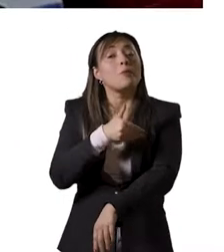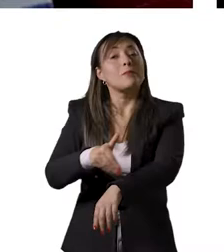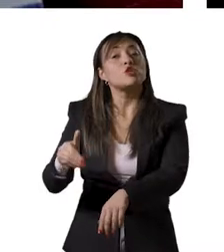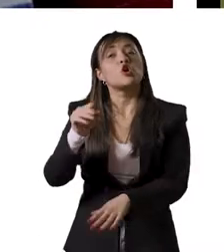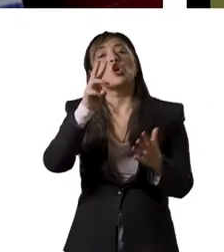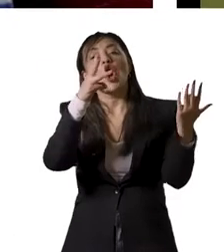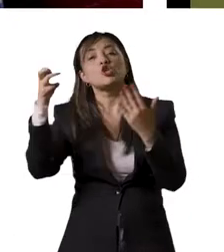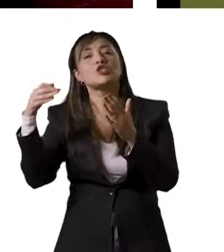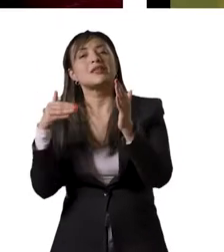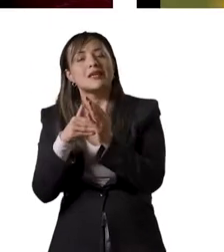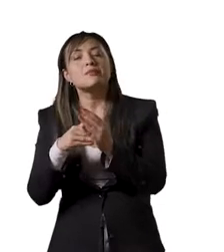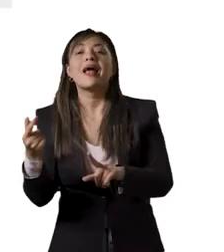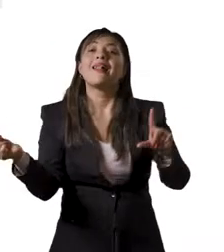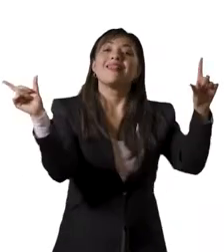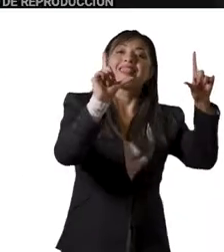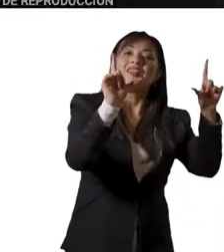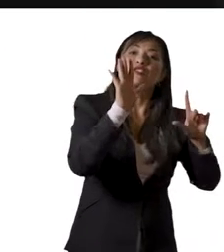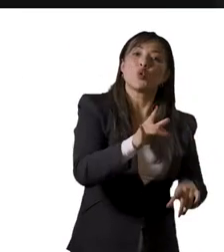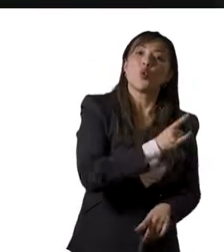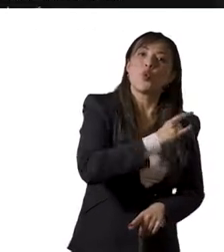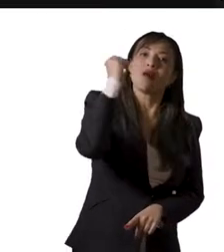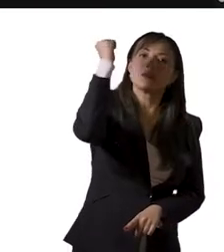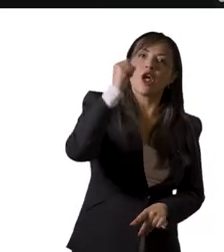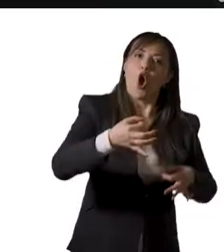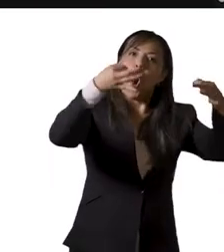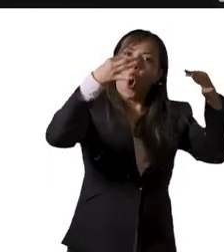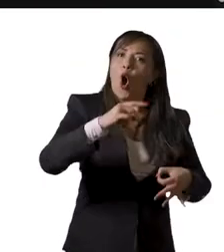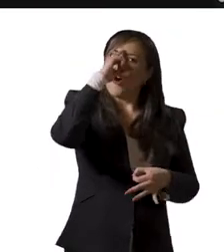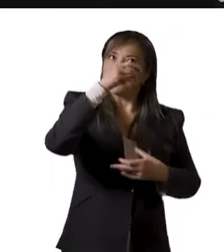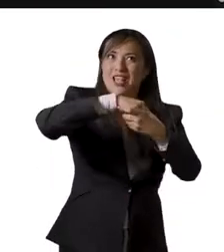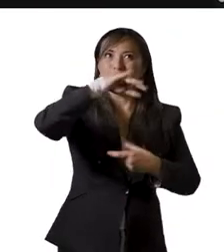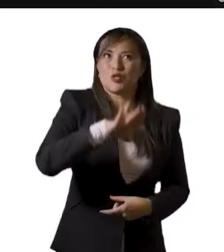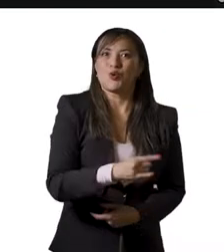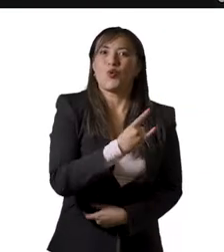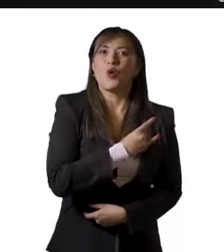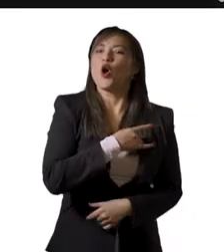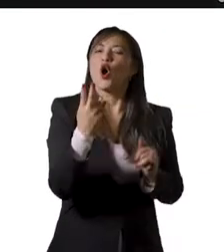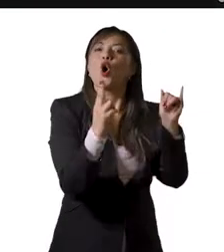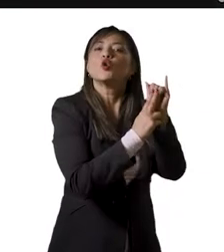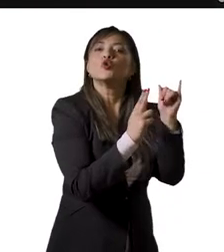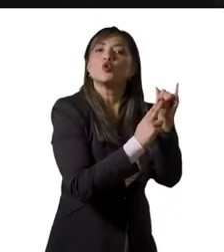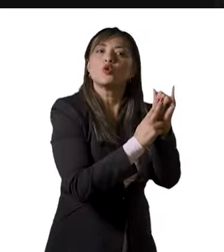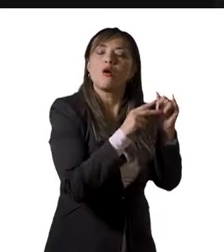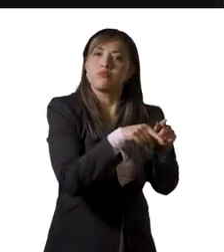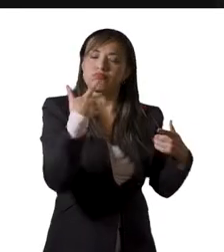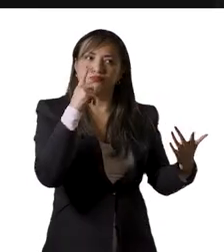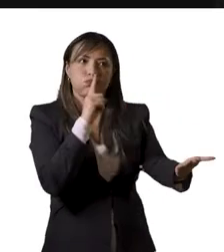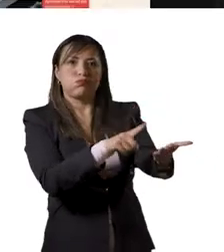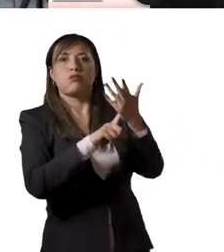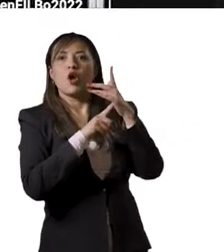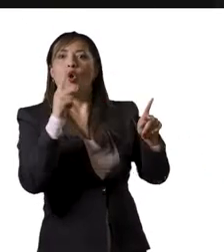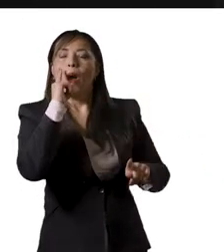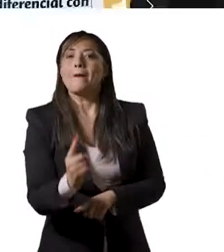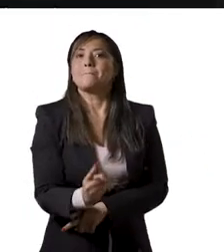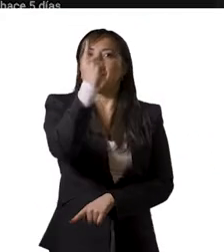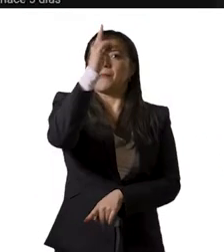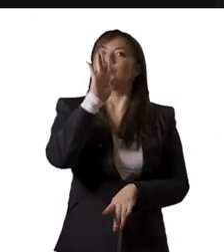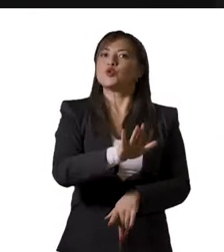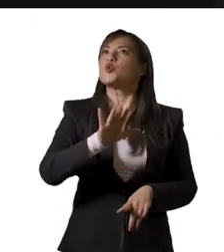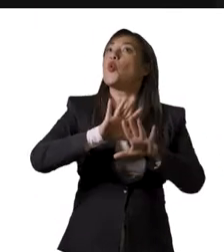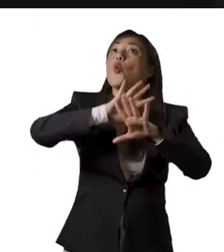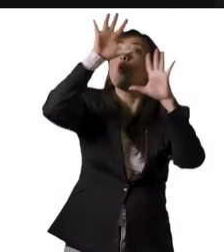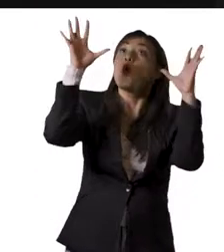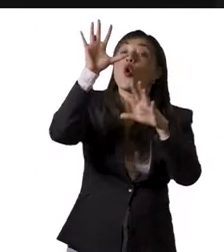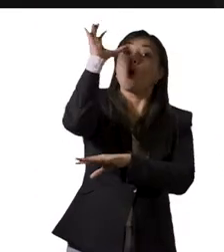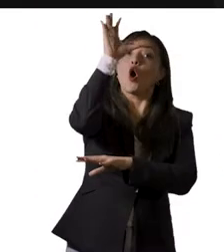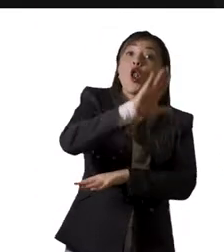más de 1.800.000. Televisión UNAL, el canal oficial de la universidad en YouTube, se consolidó como el primer